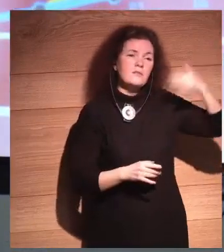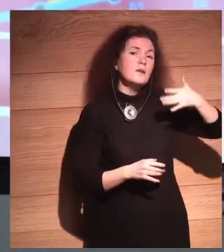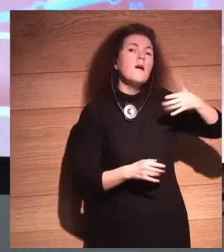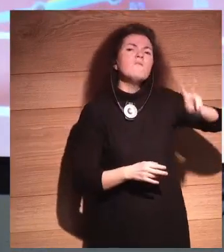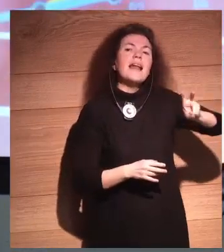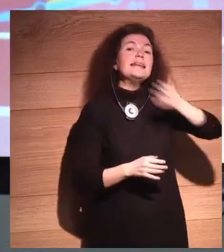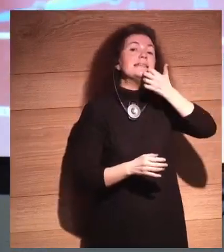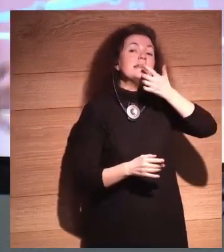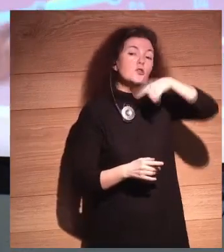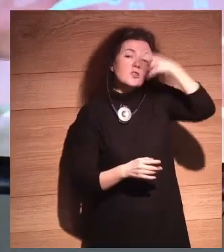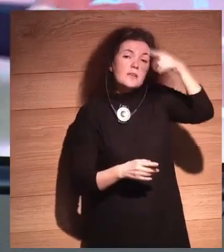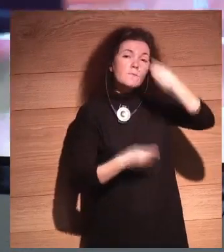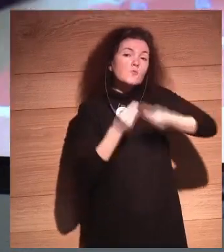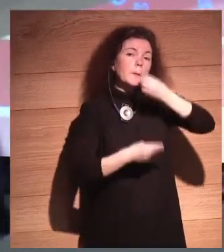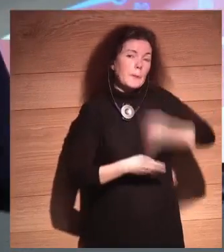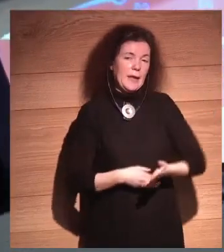sabemos utilizarla.